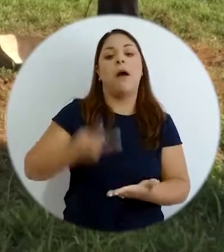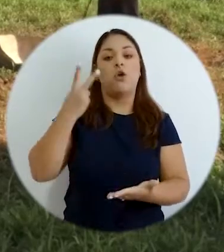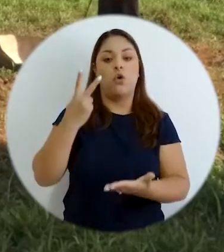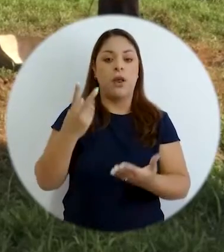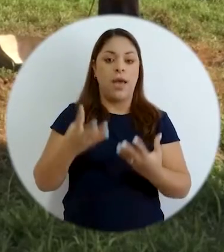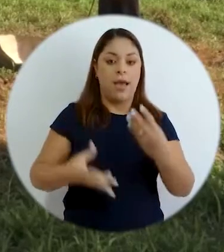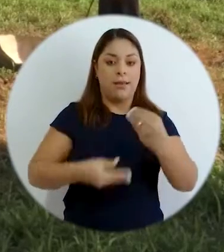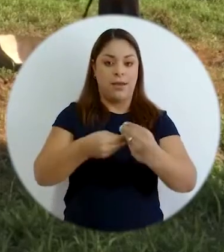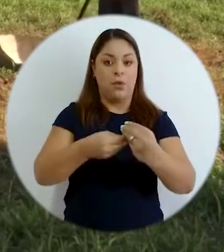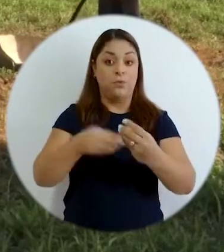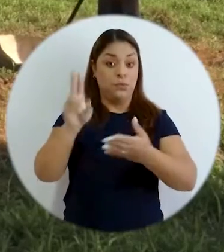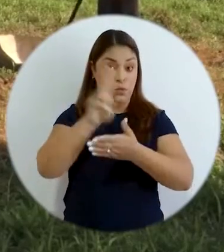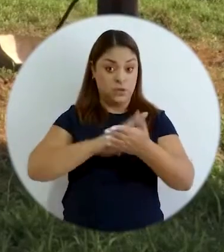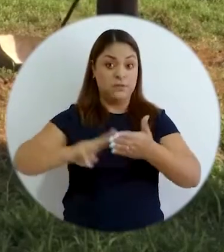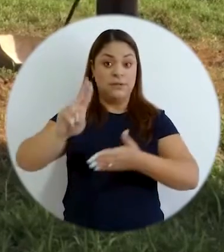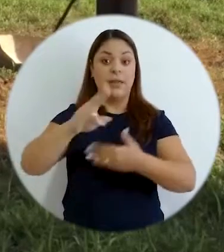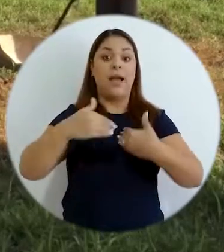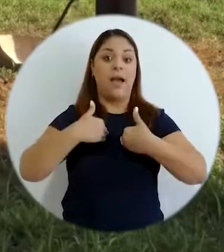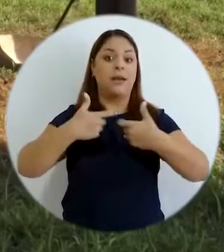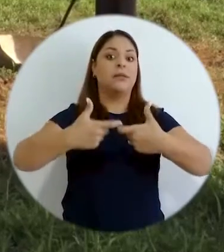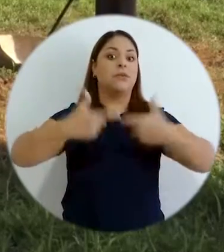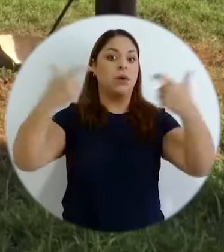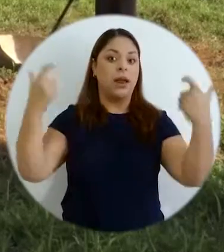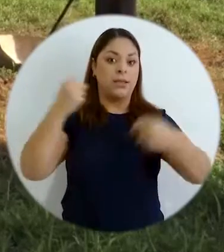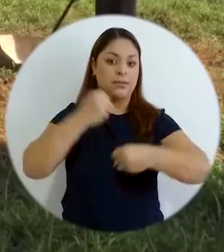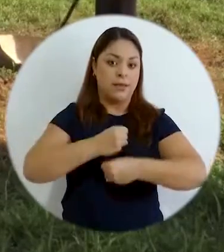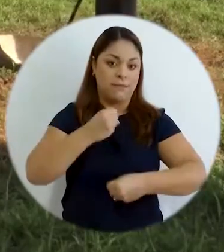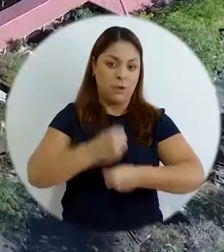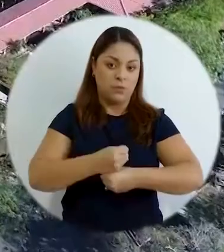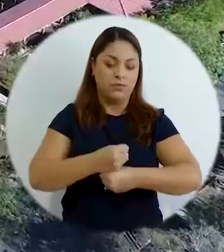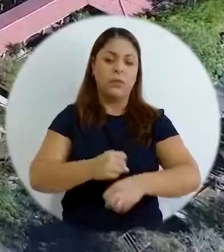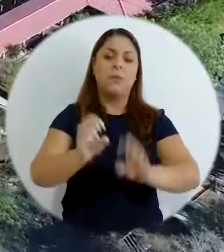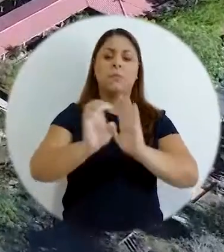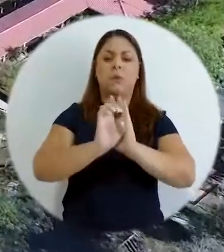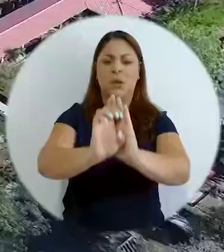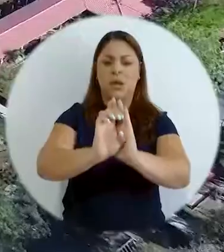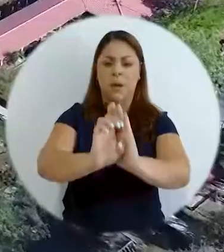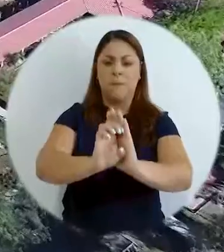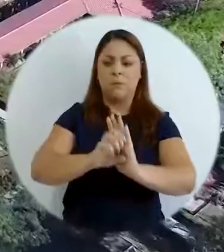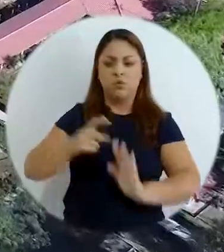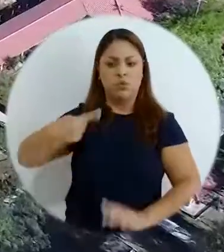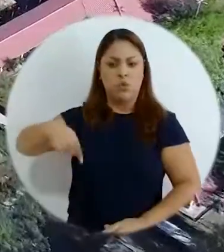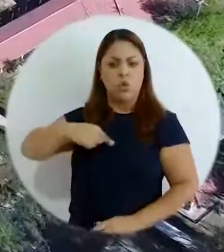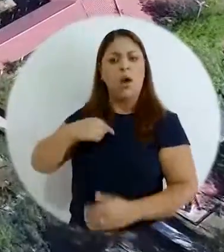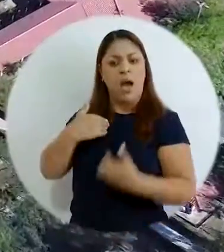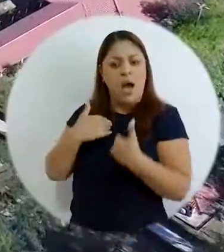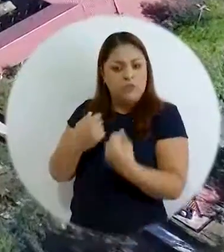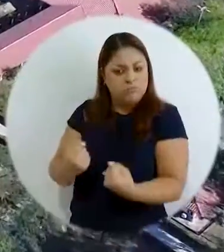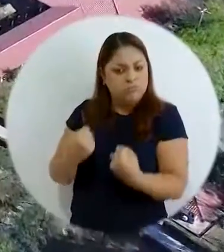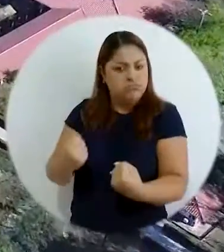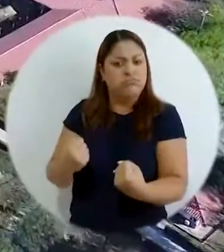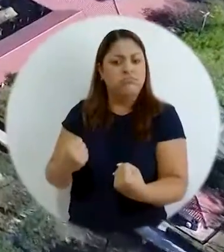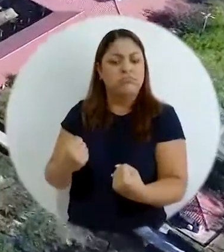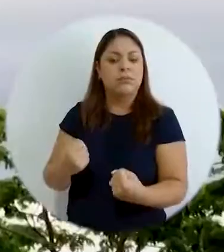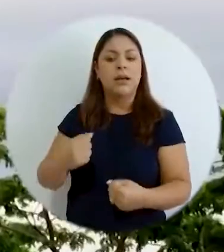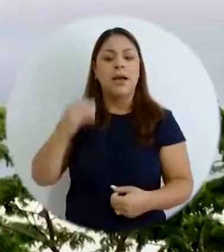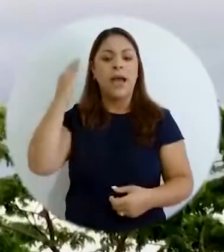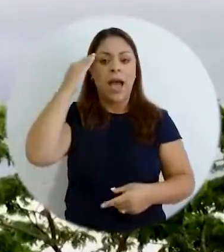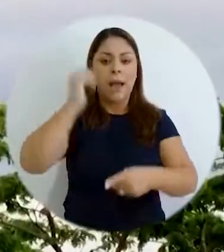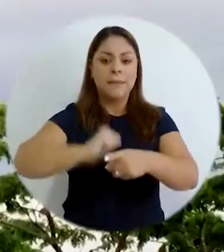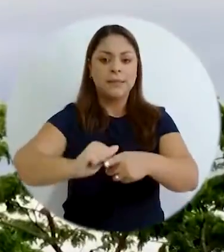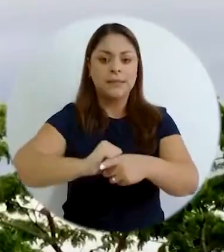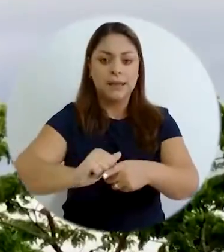valor agregado y las universidades tenemos un gran trabajo por hacer por ejemplo el potencial que podemos tener nosotros en